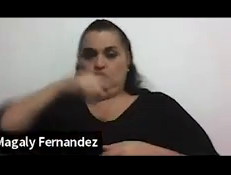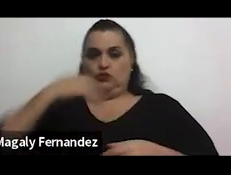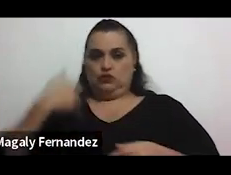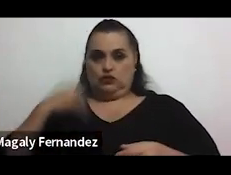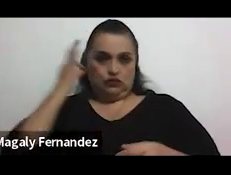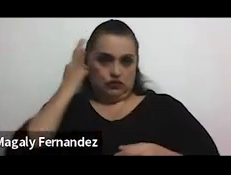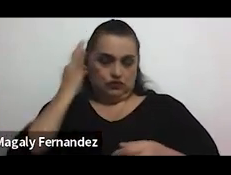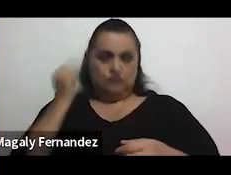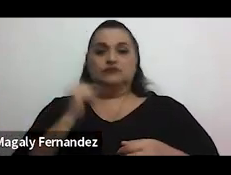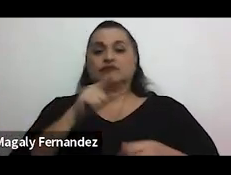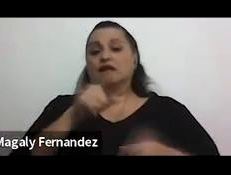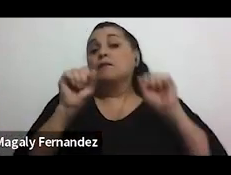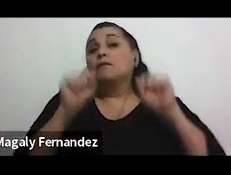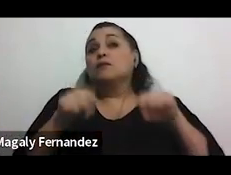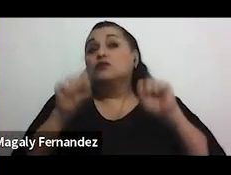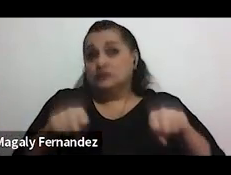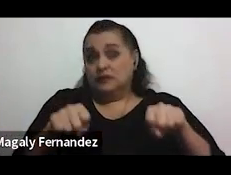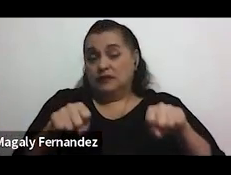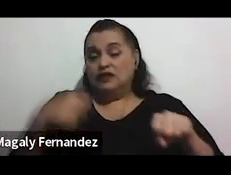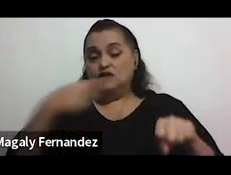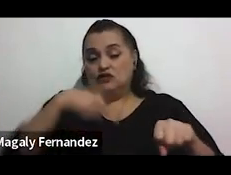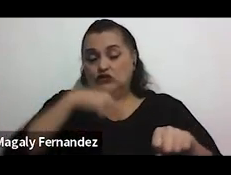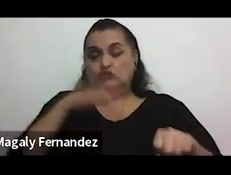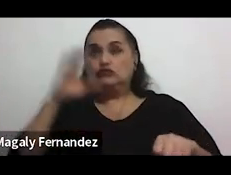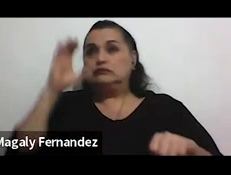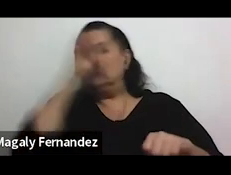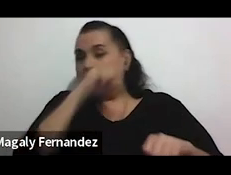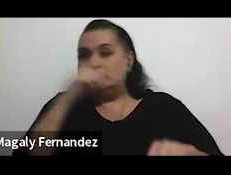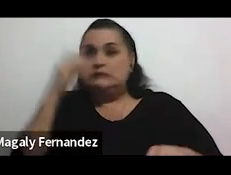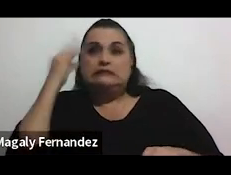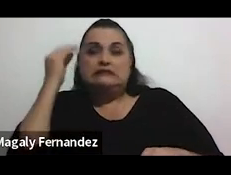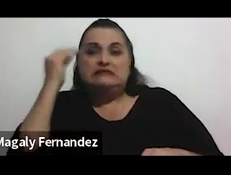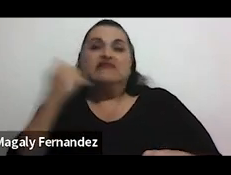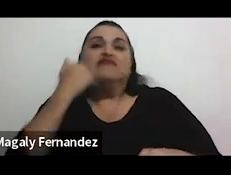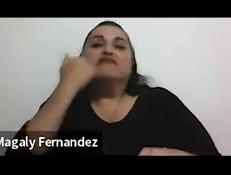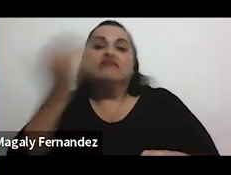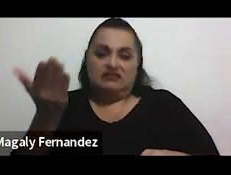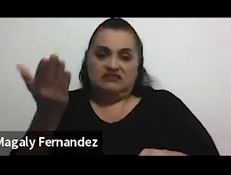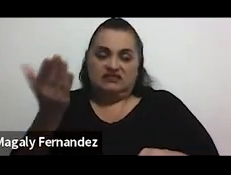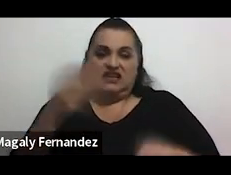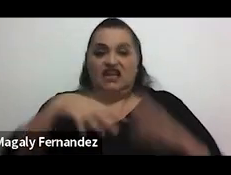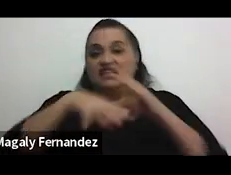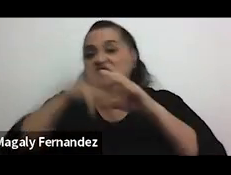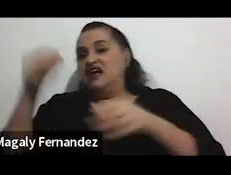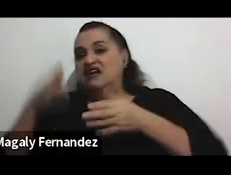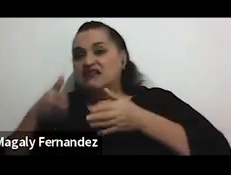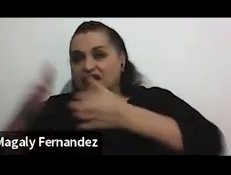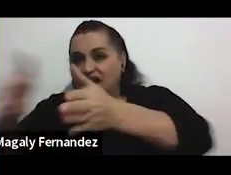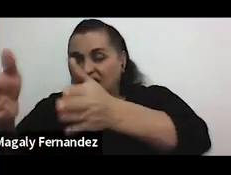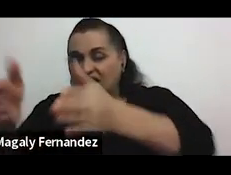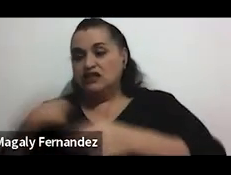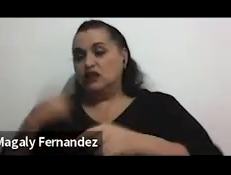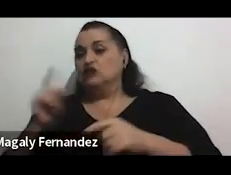Y es algo que muy probablemente experimentemos con mucha facilidad al salir a la calle, al andar